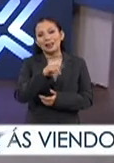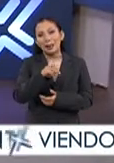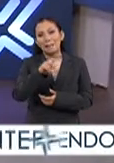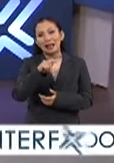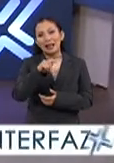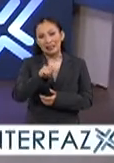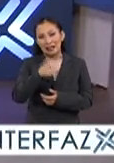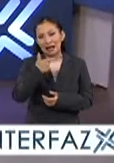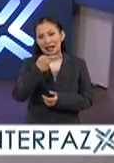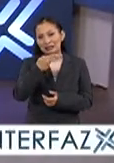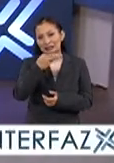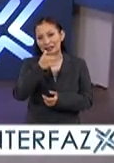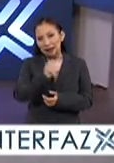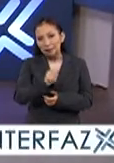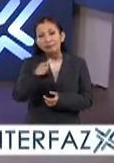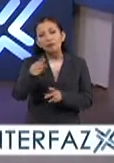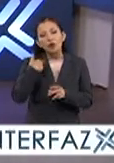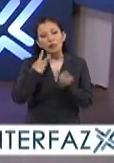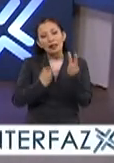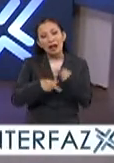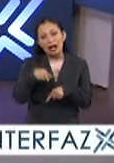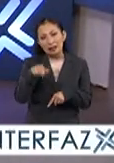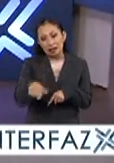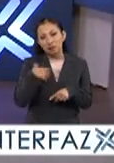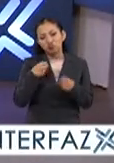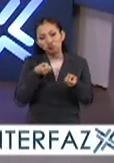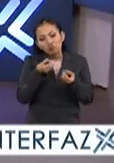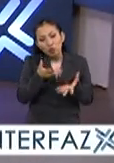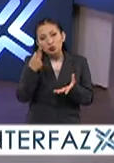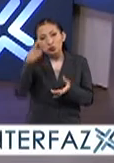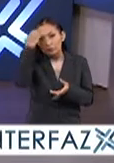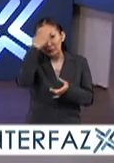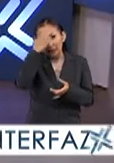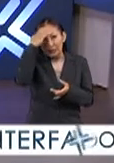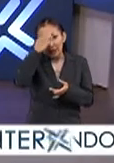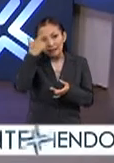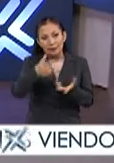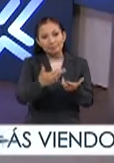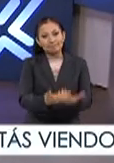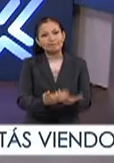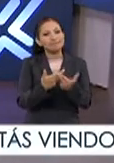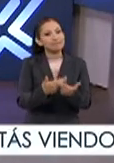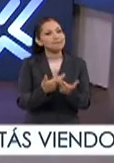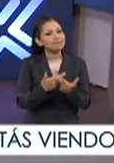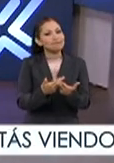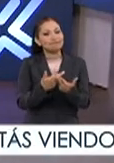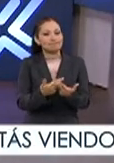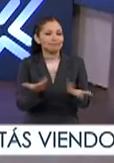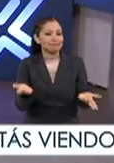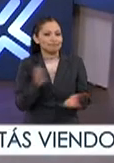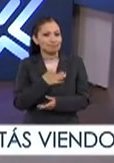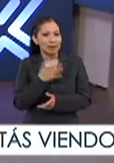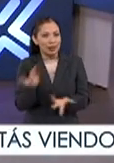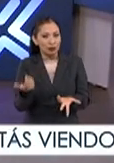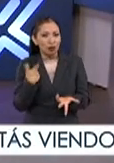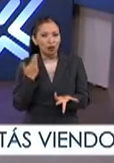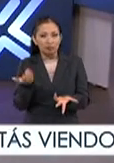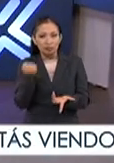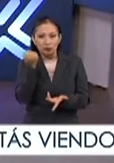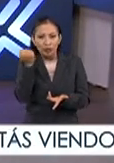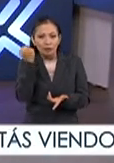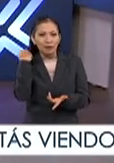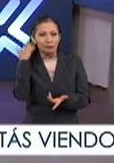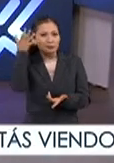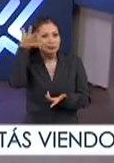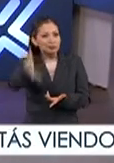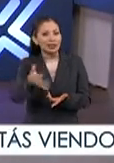Torrescano García por haber estado con nosotros, compartirnos esta experiencia tan rica, y bueno, te echamos el mejor de los éxitos.